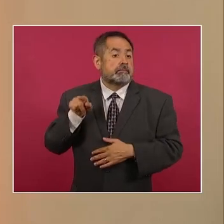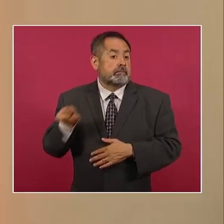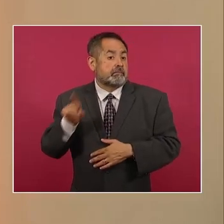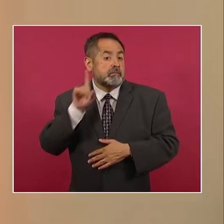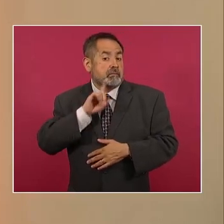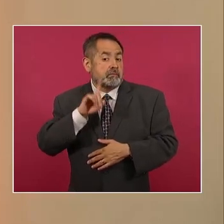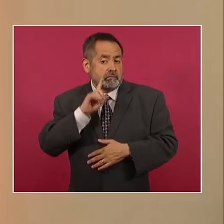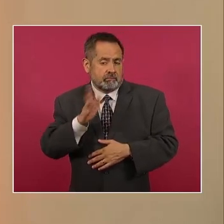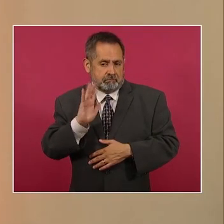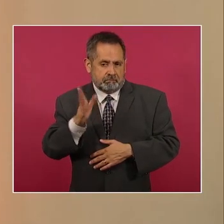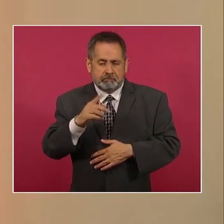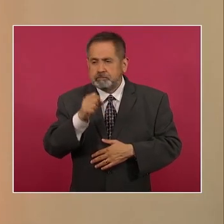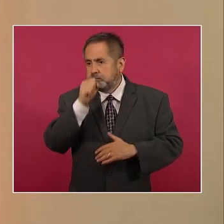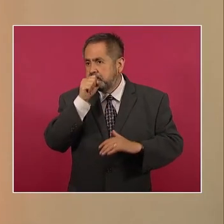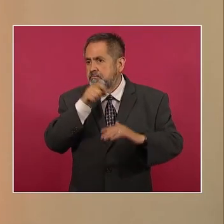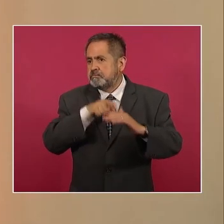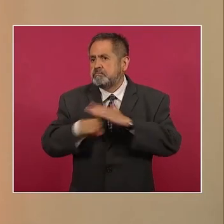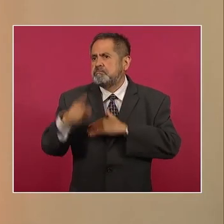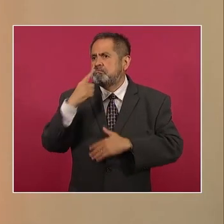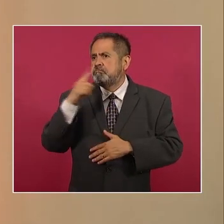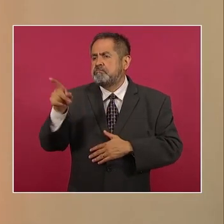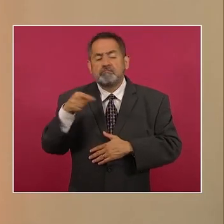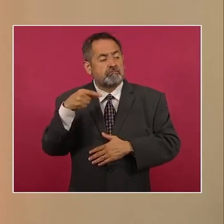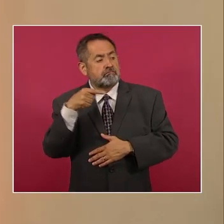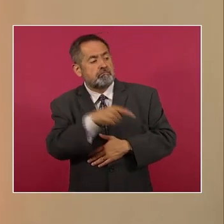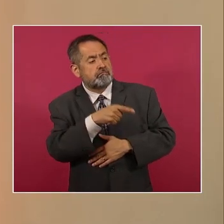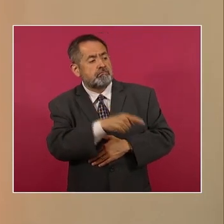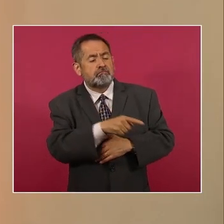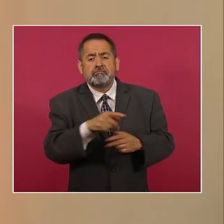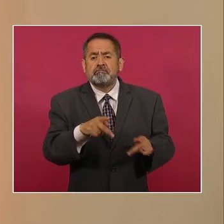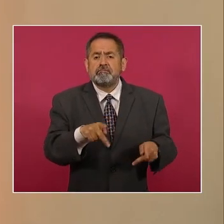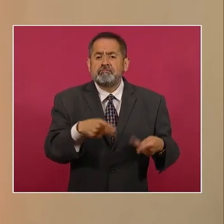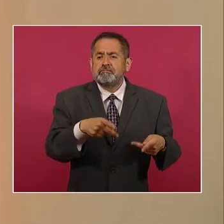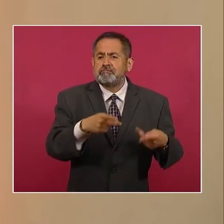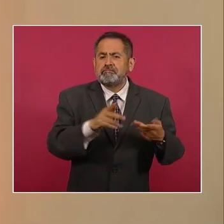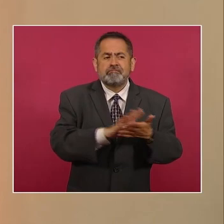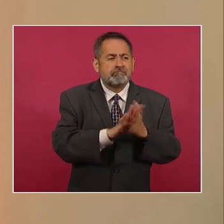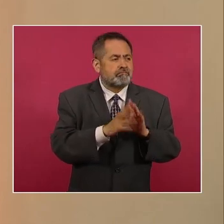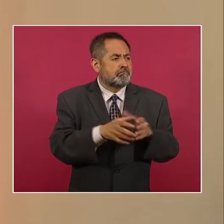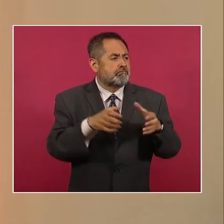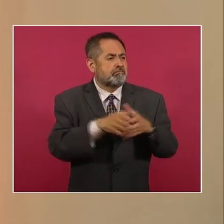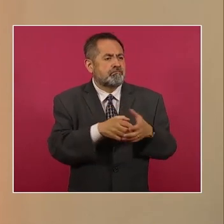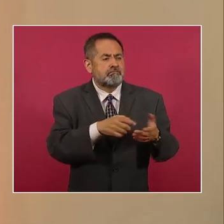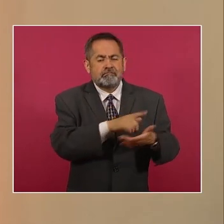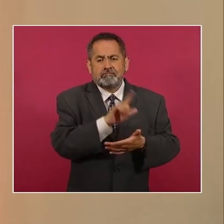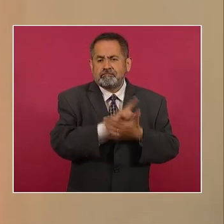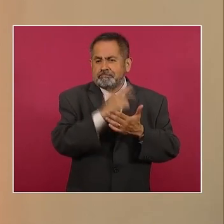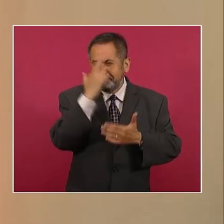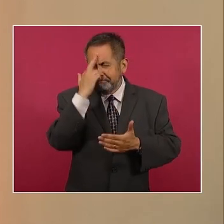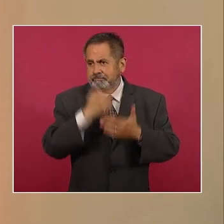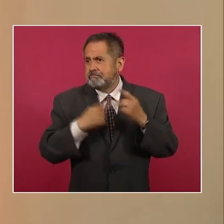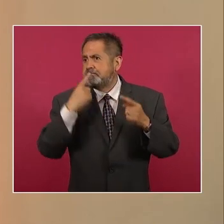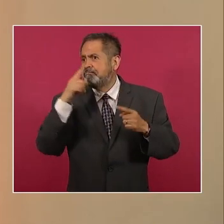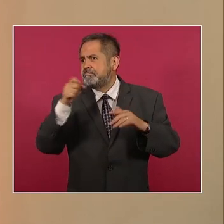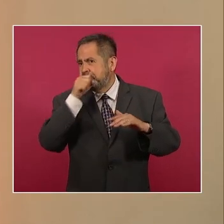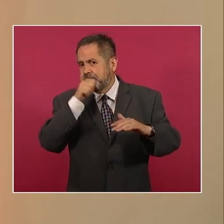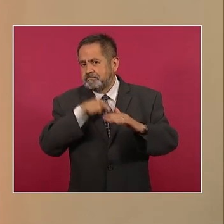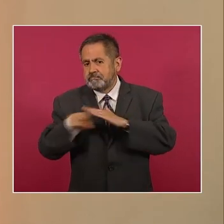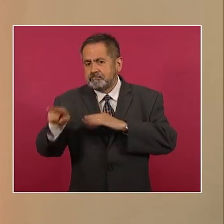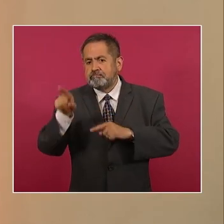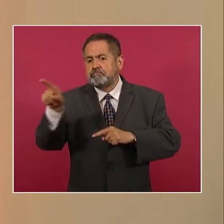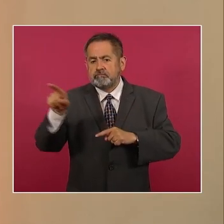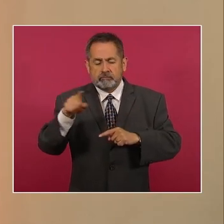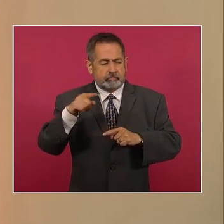a narcomenudistas que estaban haciendo operaciones ilícitas en la parte donde ella